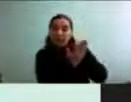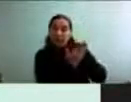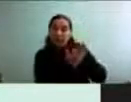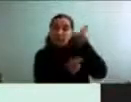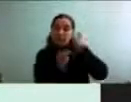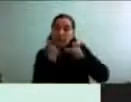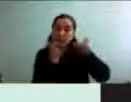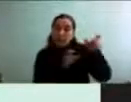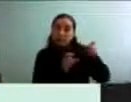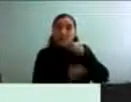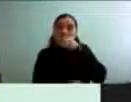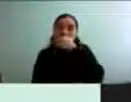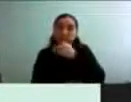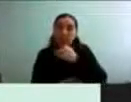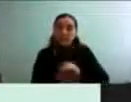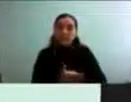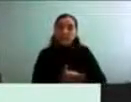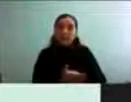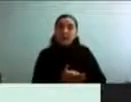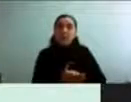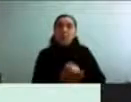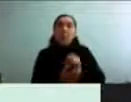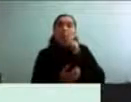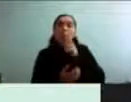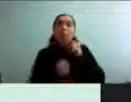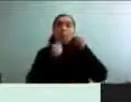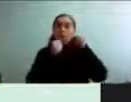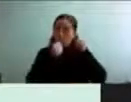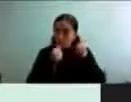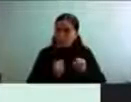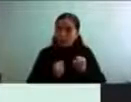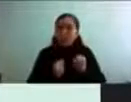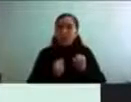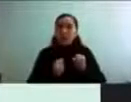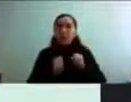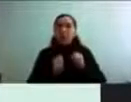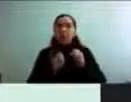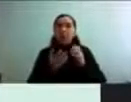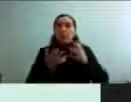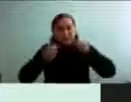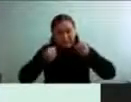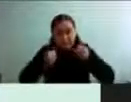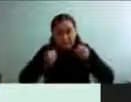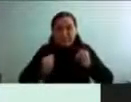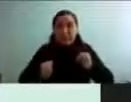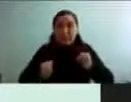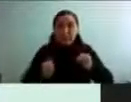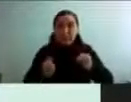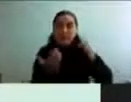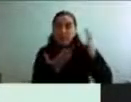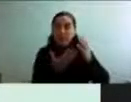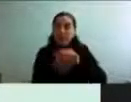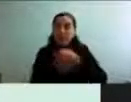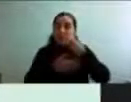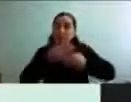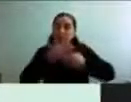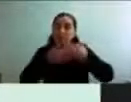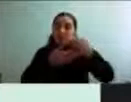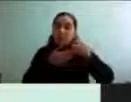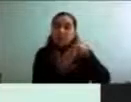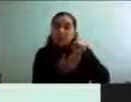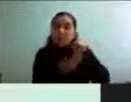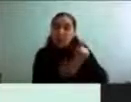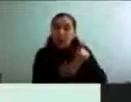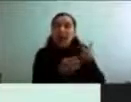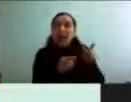el nivel como de capacidad funcional, por decirlo de alguna manera, y en base a eso poder decir qué tipo de ejercicio puede